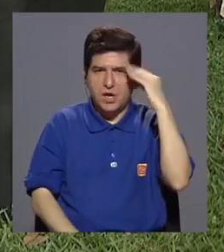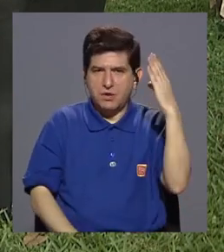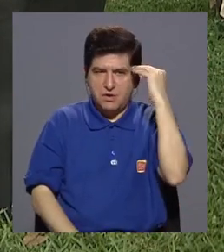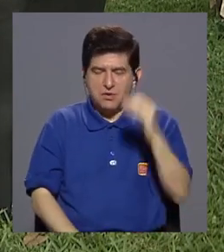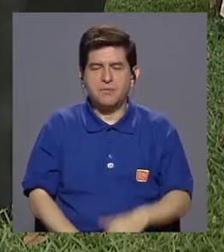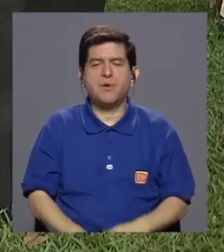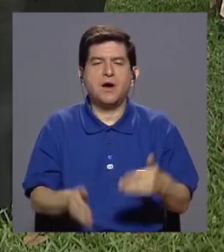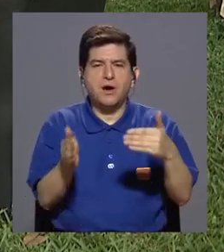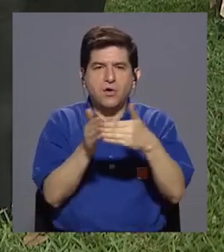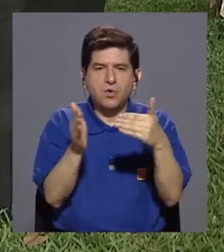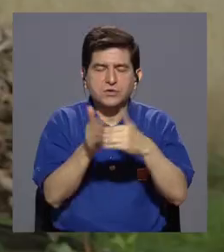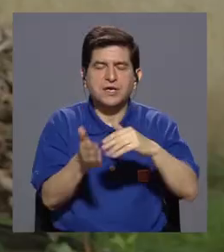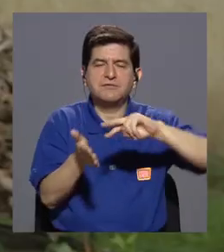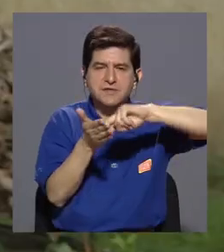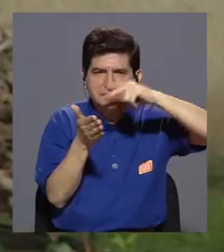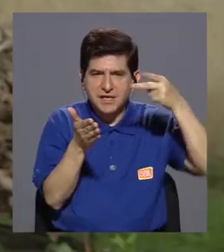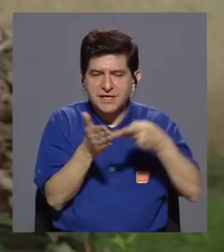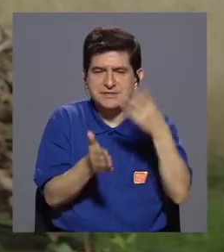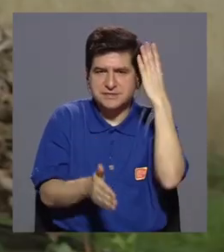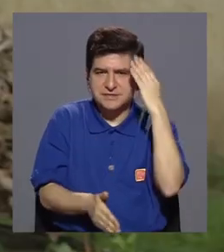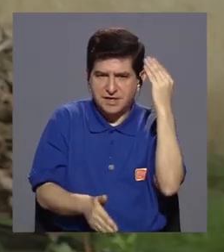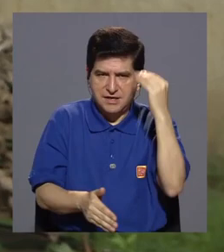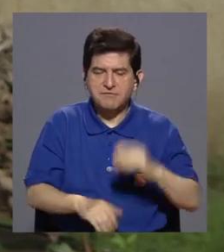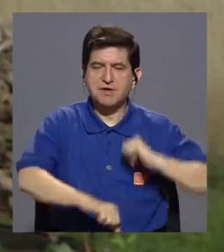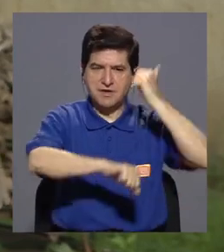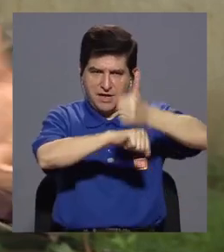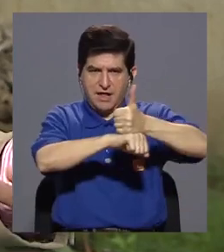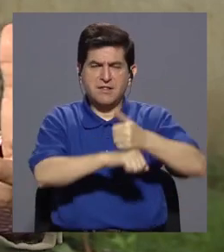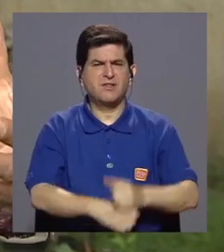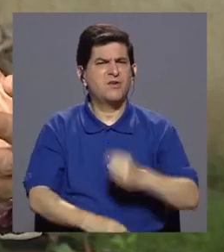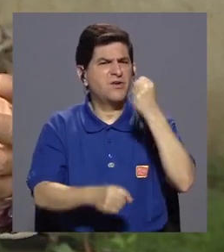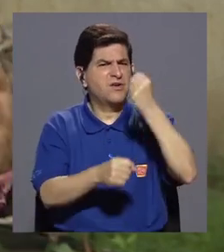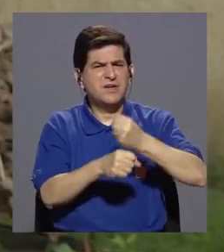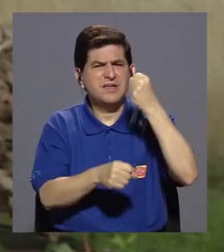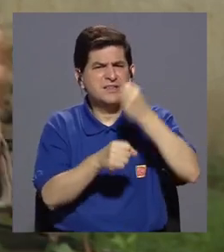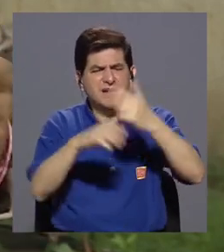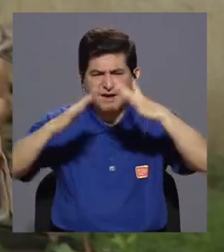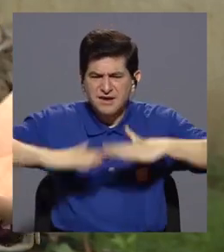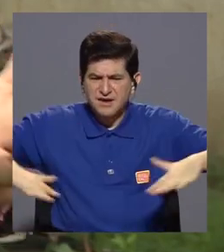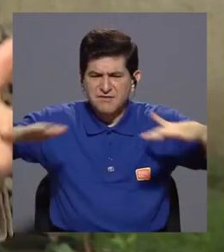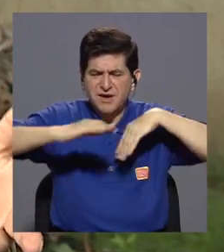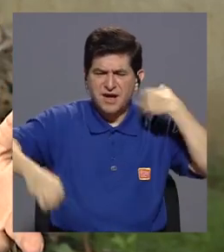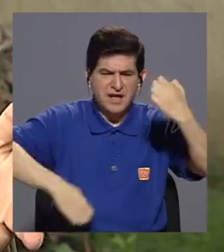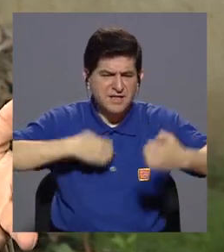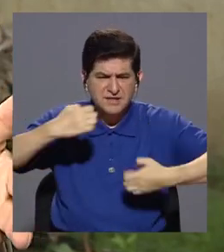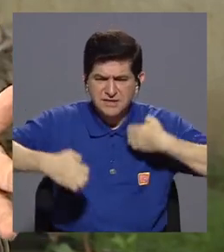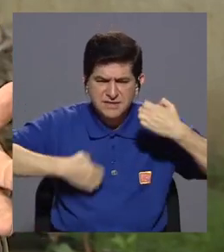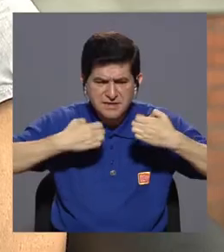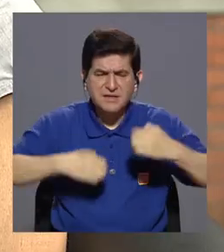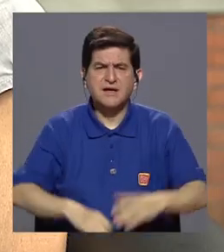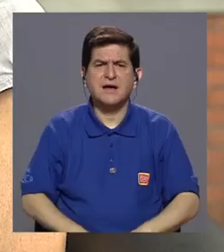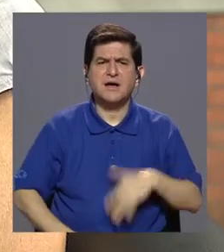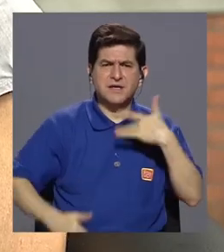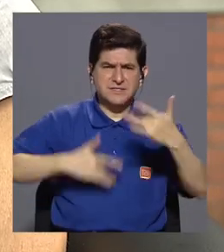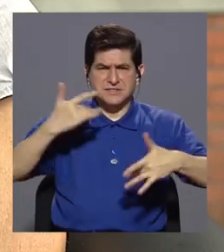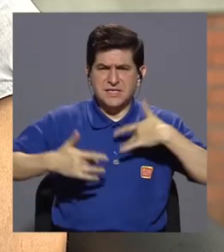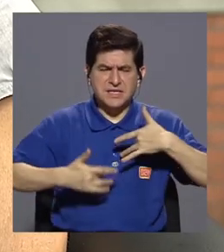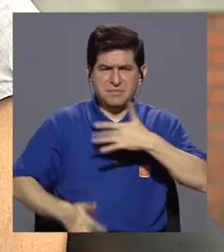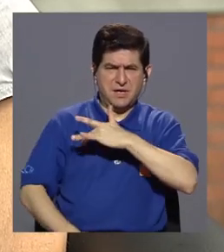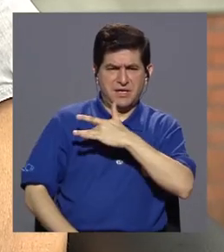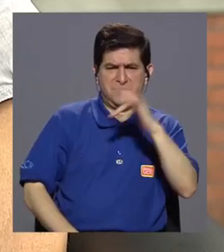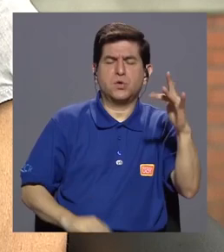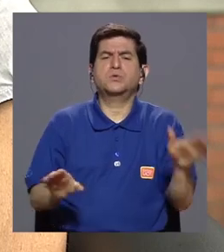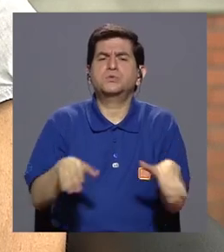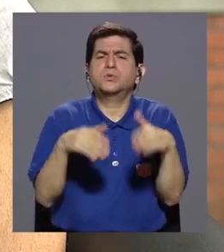resignificación de la experiencia. Y entonces, ¿cómo trabajan dentro de este espacio los sentimientos y el alma? Claro,